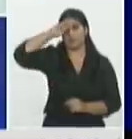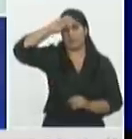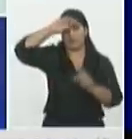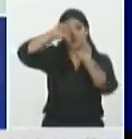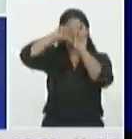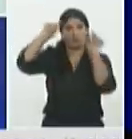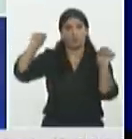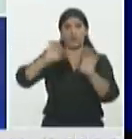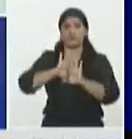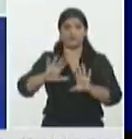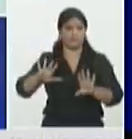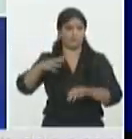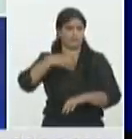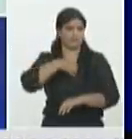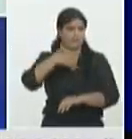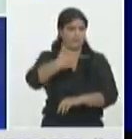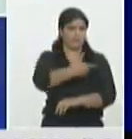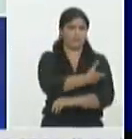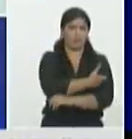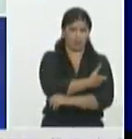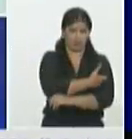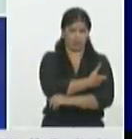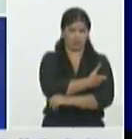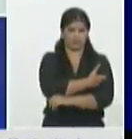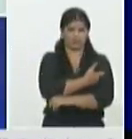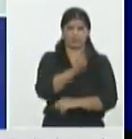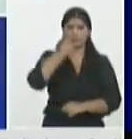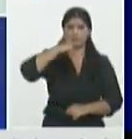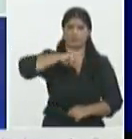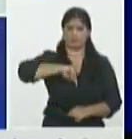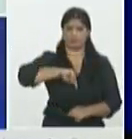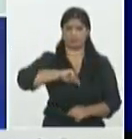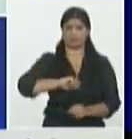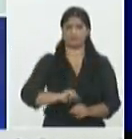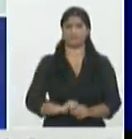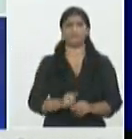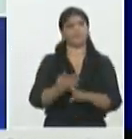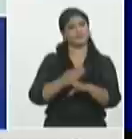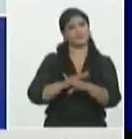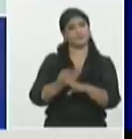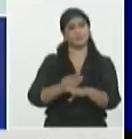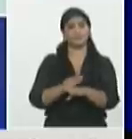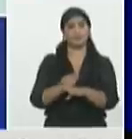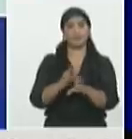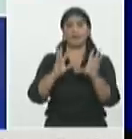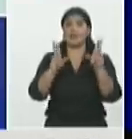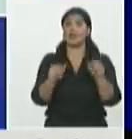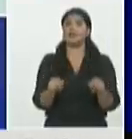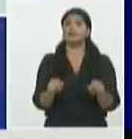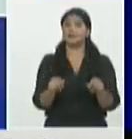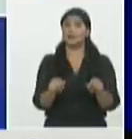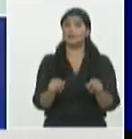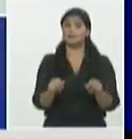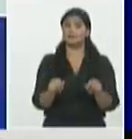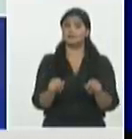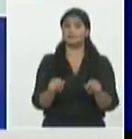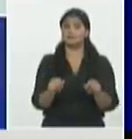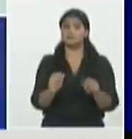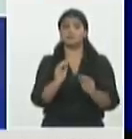candidatos vacunales que vuelvo a reiterar que esta cifra es muy superior